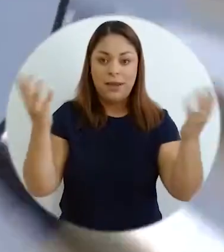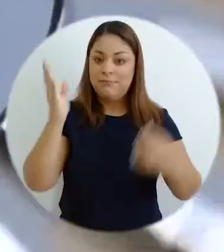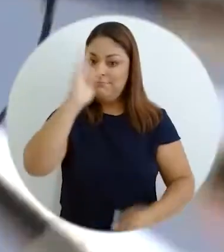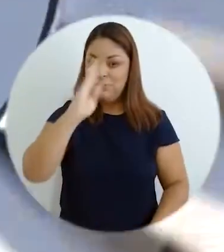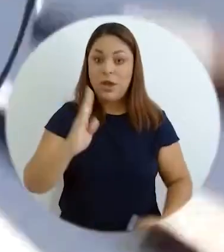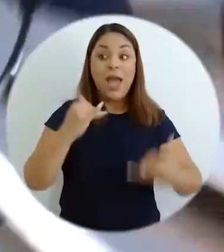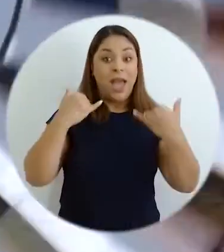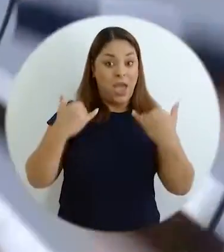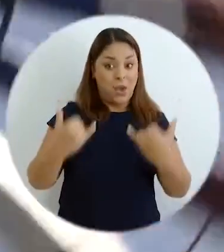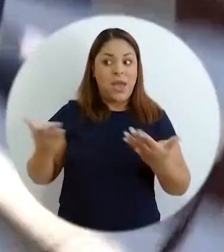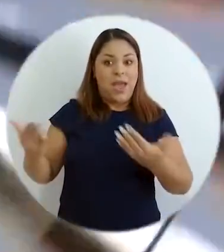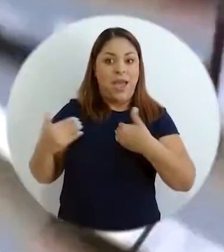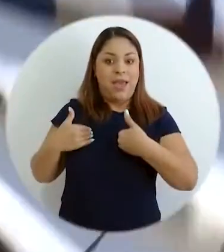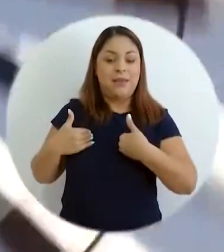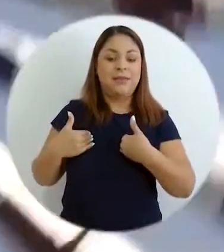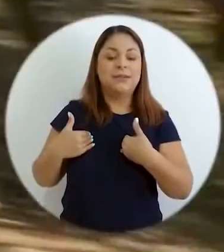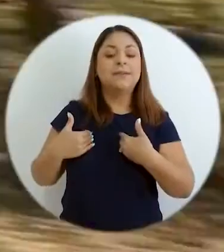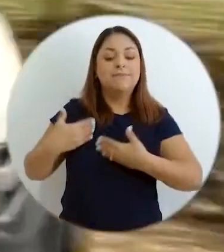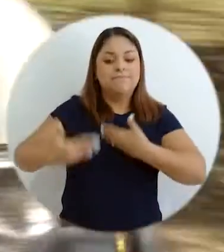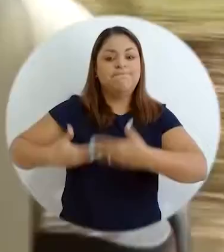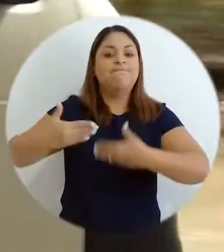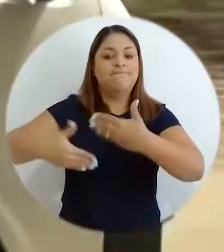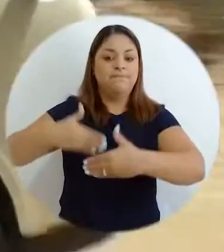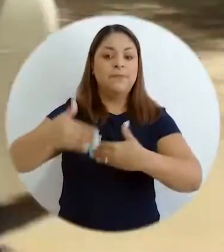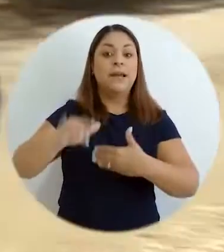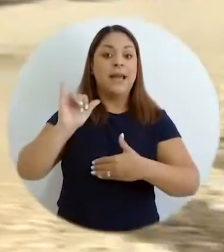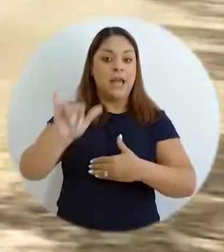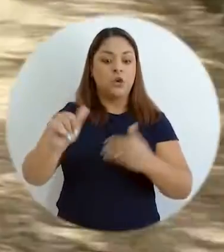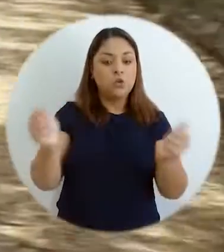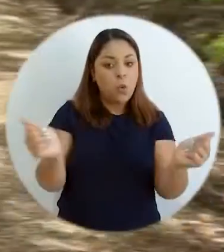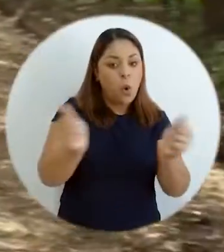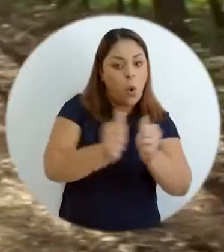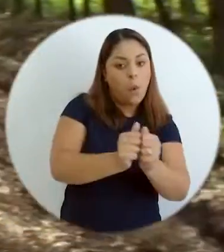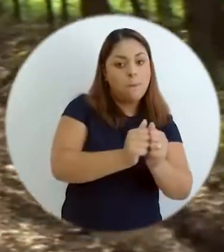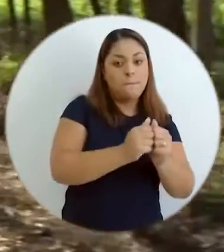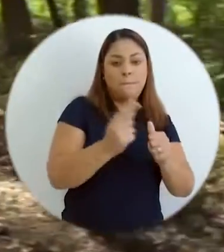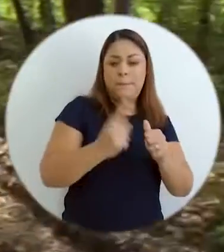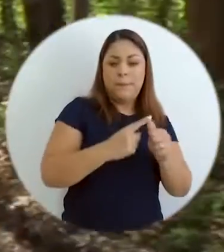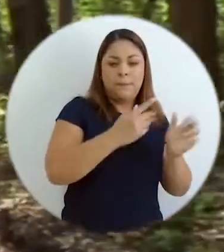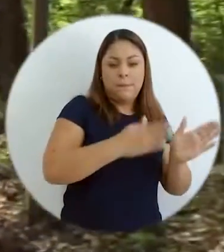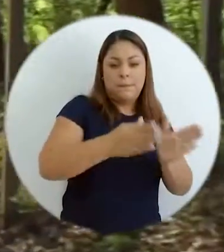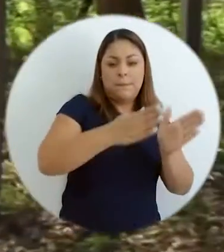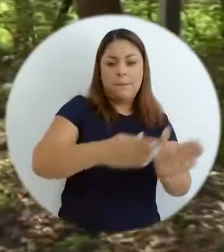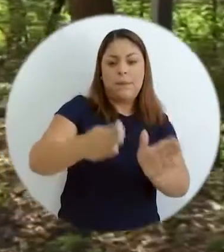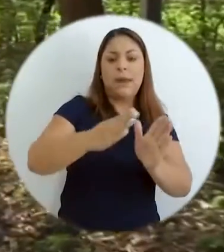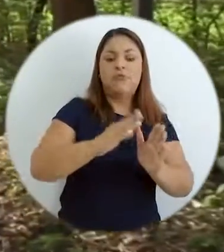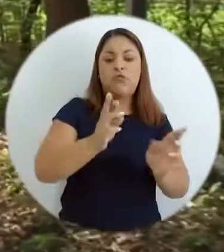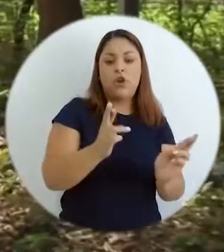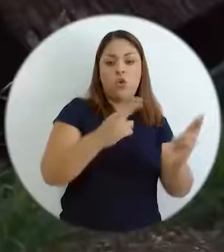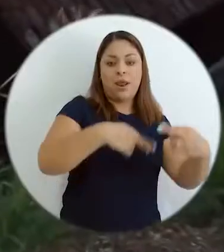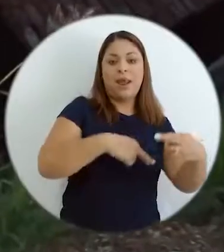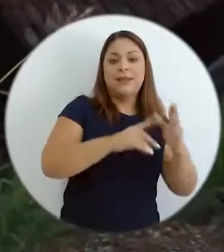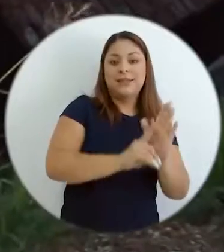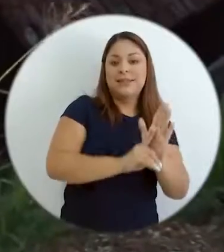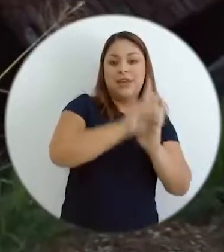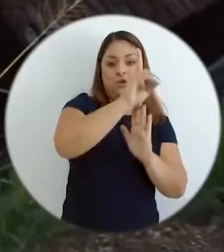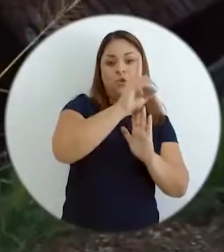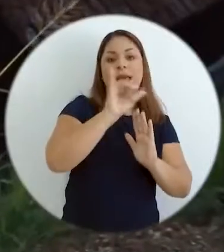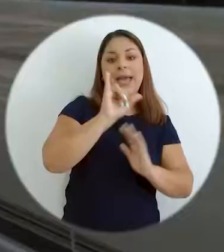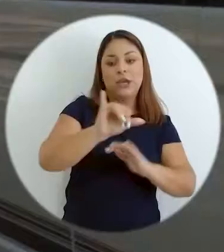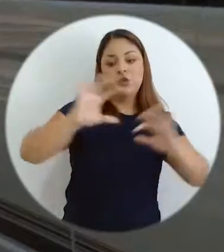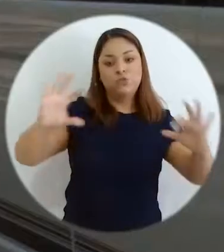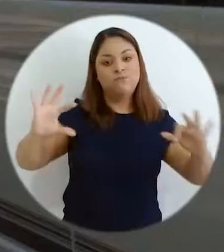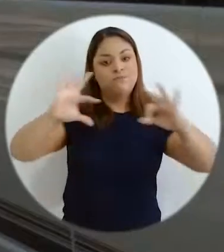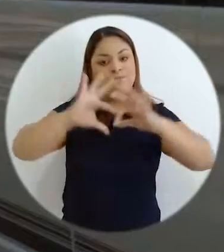política pública que vendrá acompañada con los diferentes planes regionales de desarrollo que van a ser especie de planes de